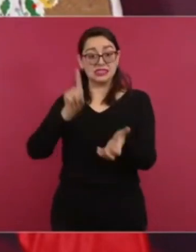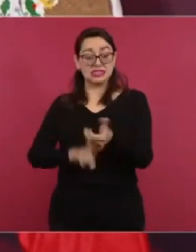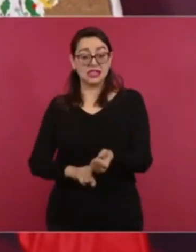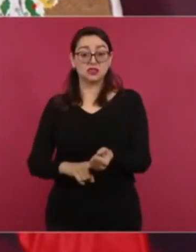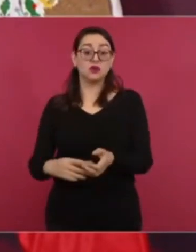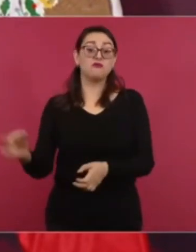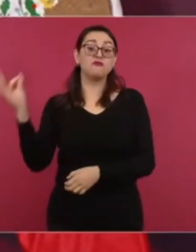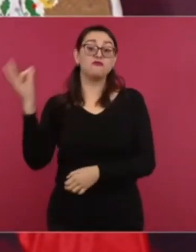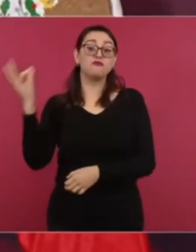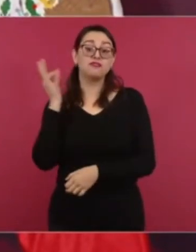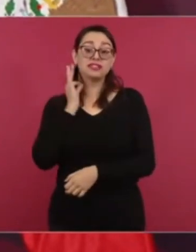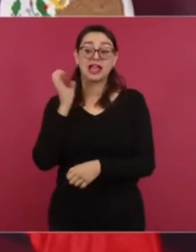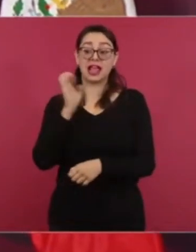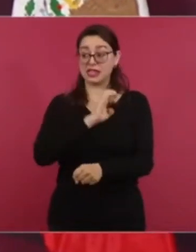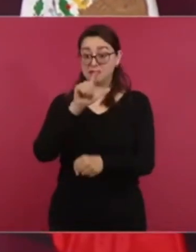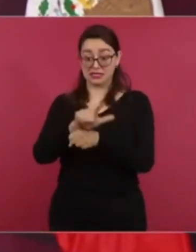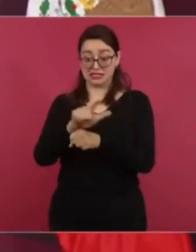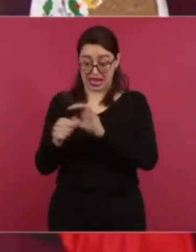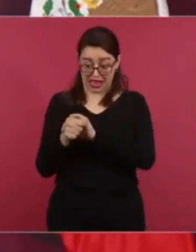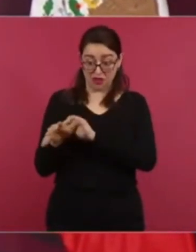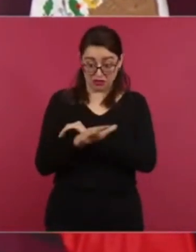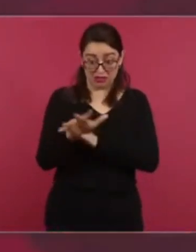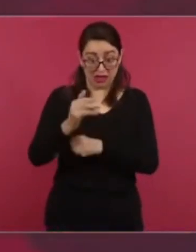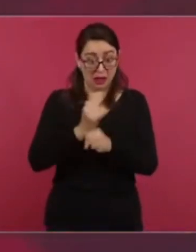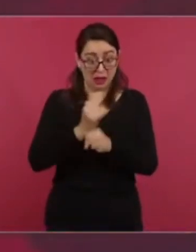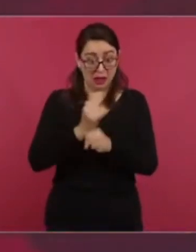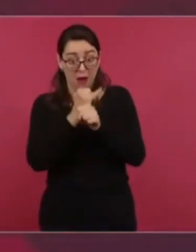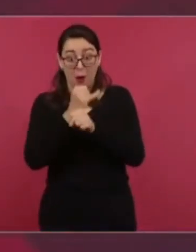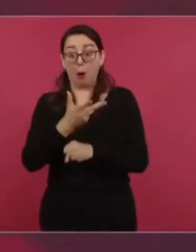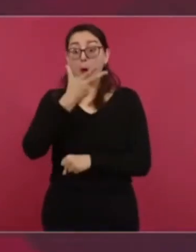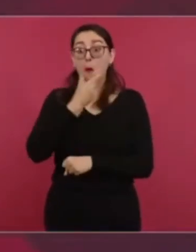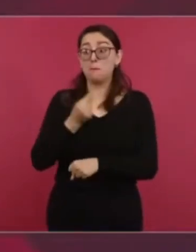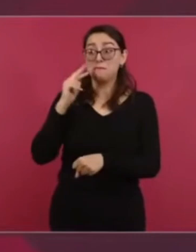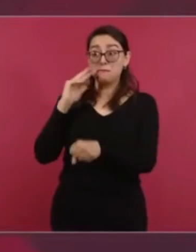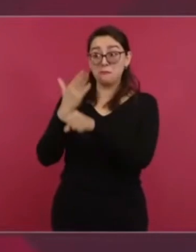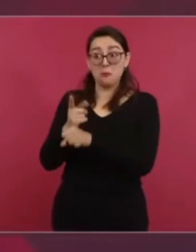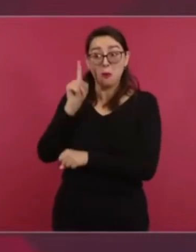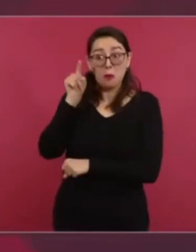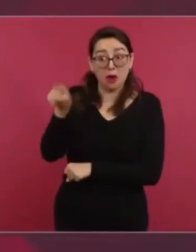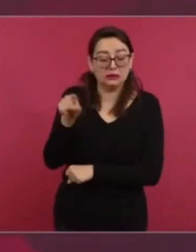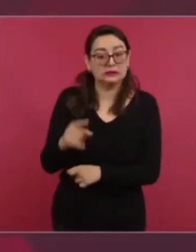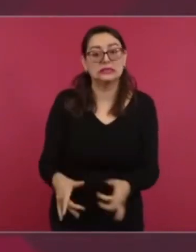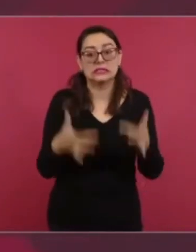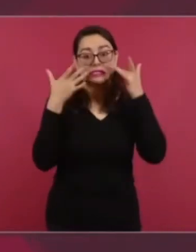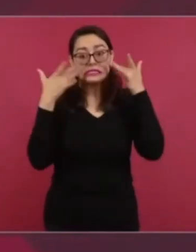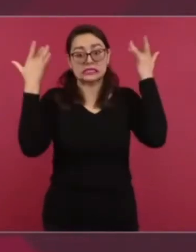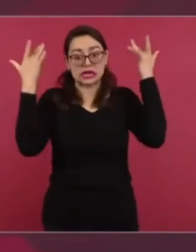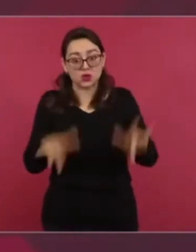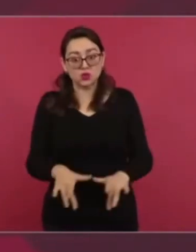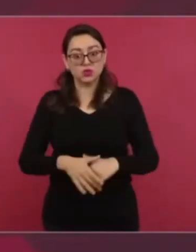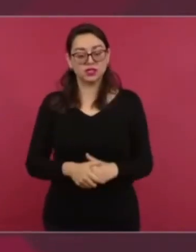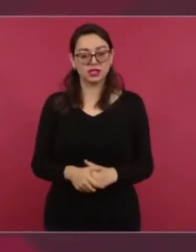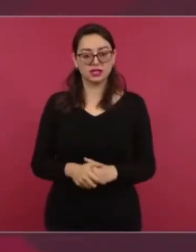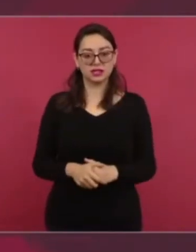Y los del GIE y los abogados de los jóvenes,